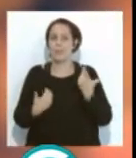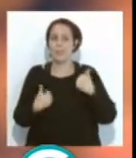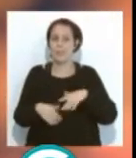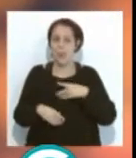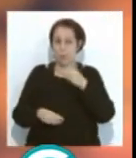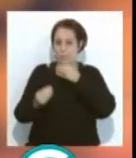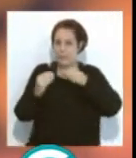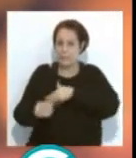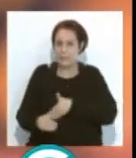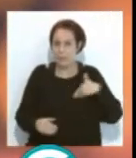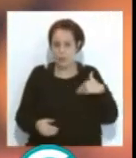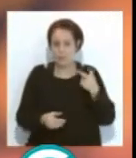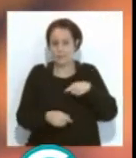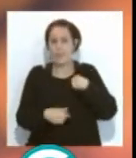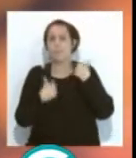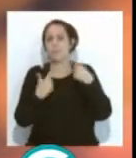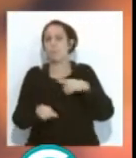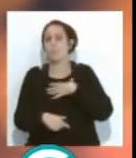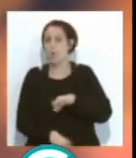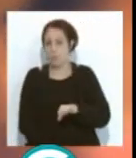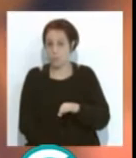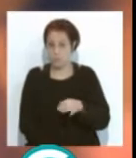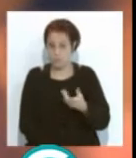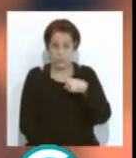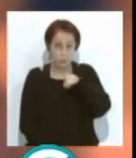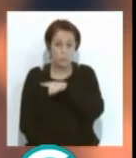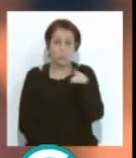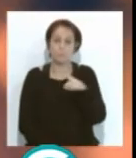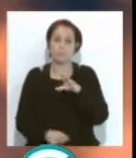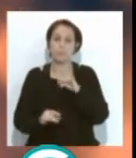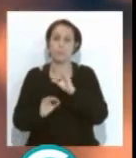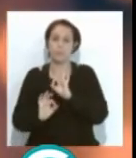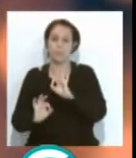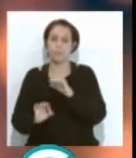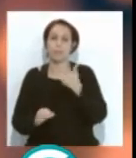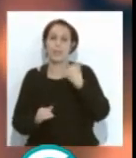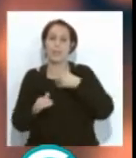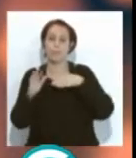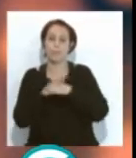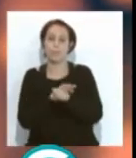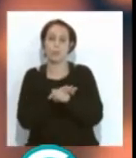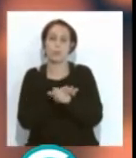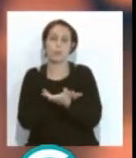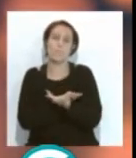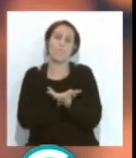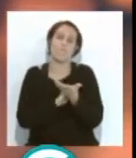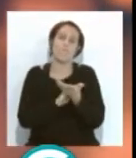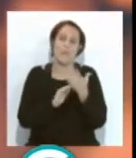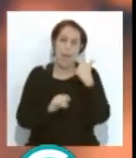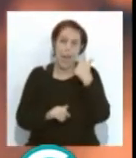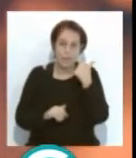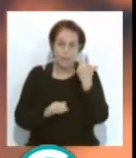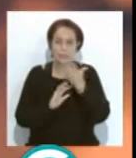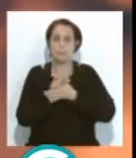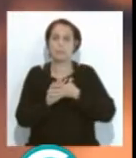quiero comer, y esta es la que me puedo perder. ¿No, Fanny? Exacto, pero ya entramos en... A ver, si hablas del público